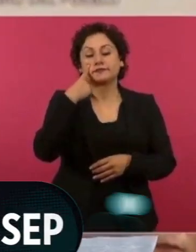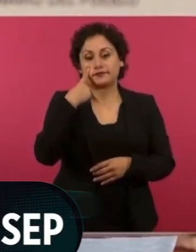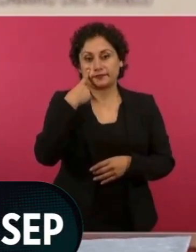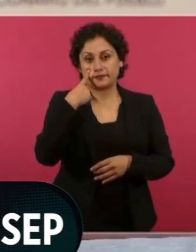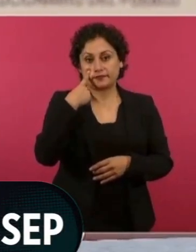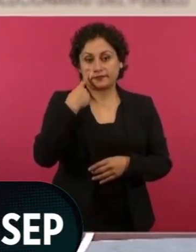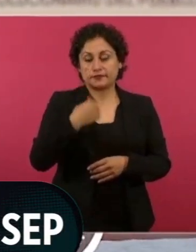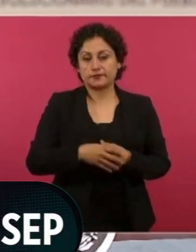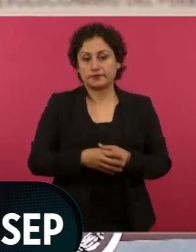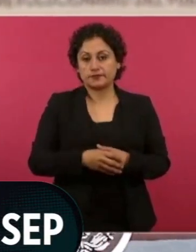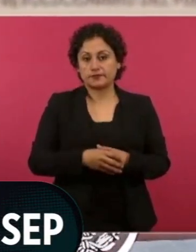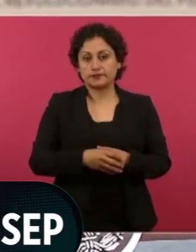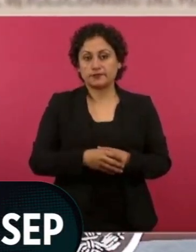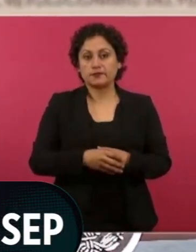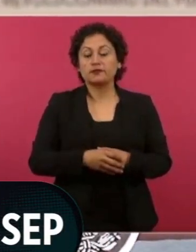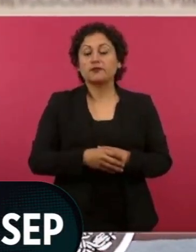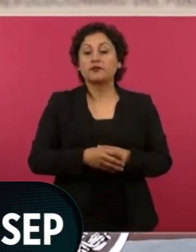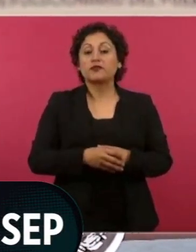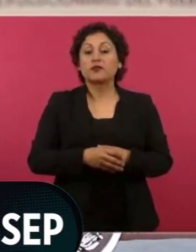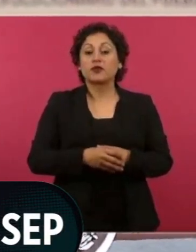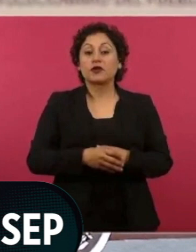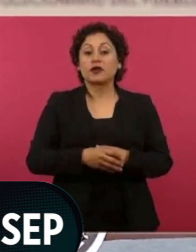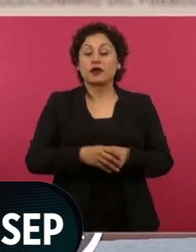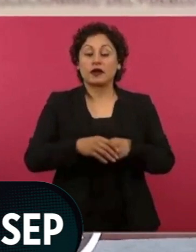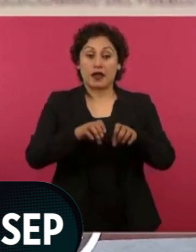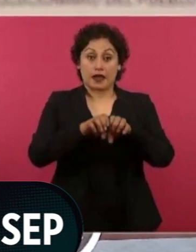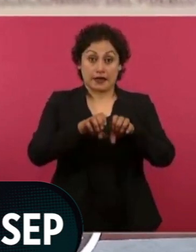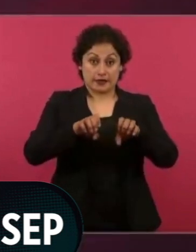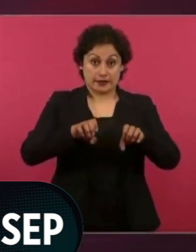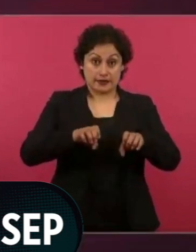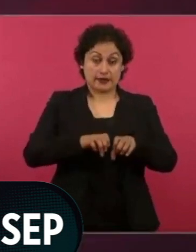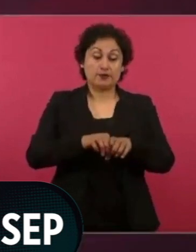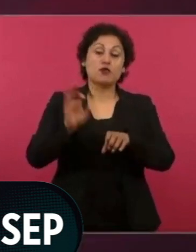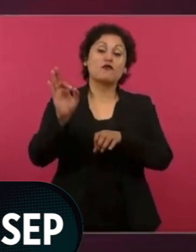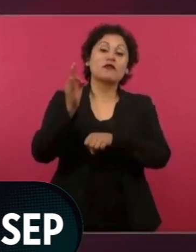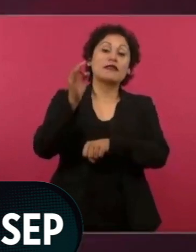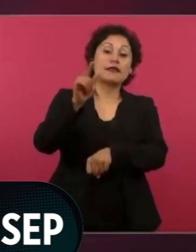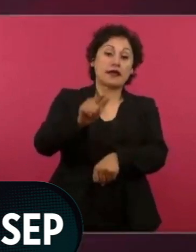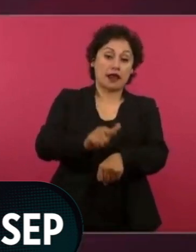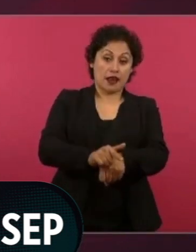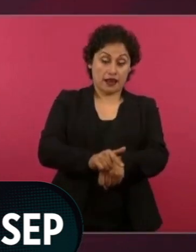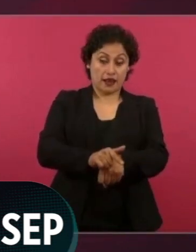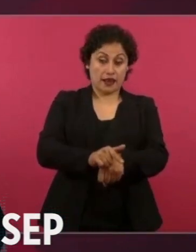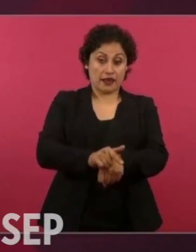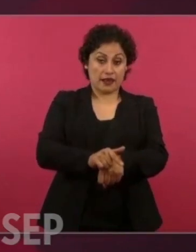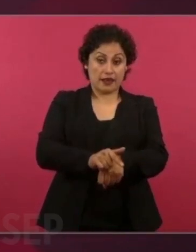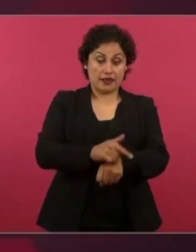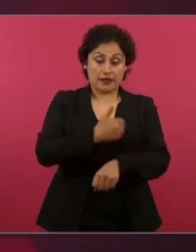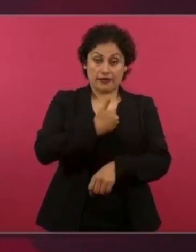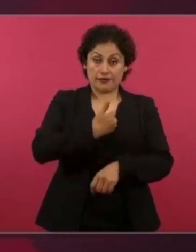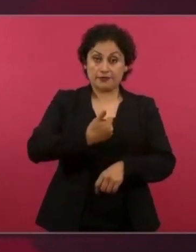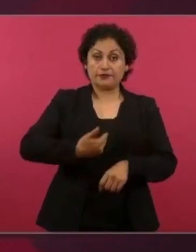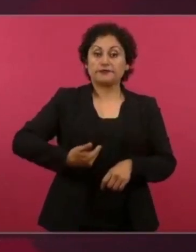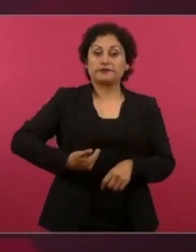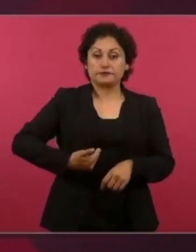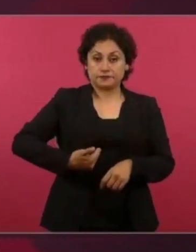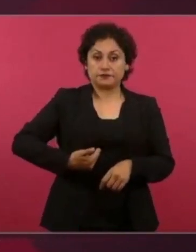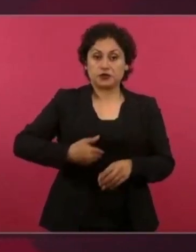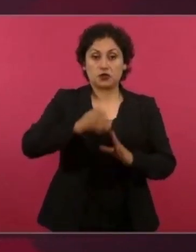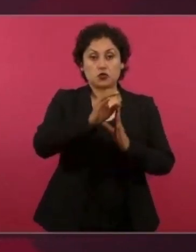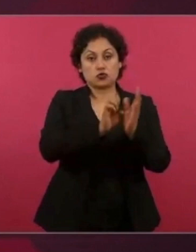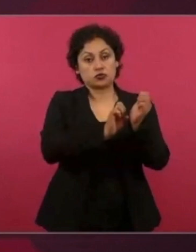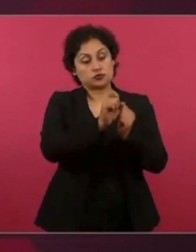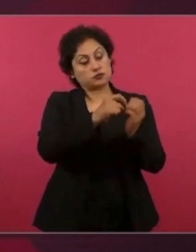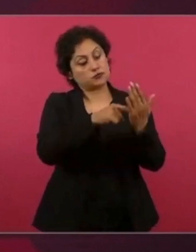Corresponde al Ejecutivo Federal la elaboración de los libros de